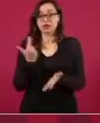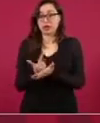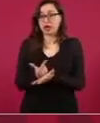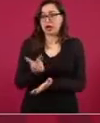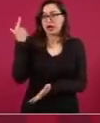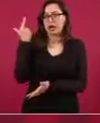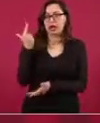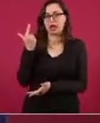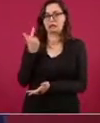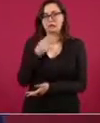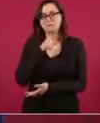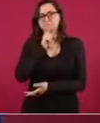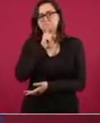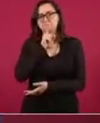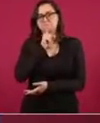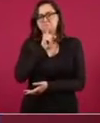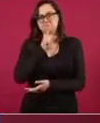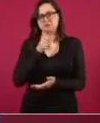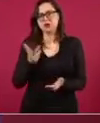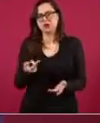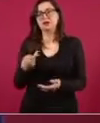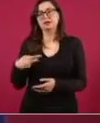deseamos que esto no pase.